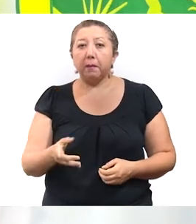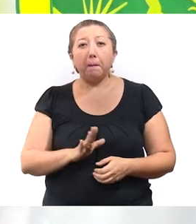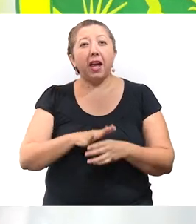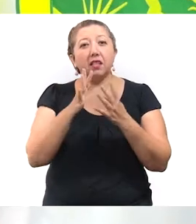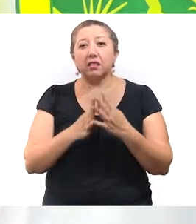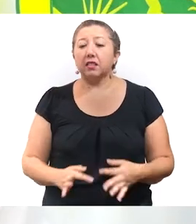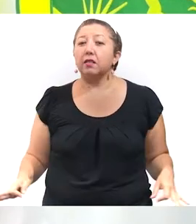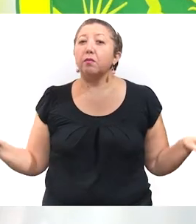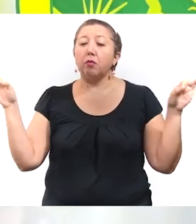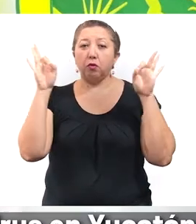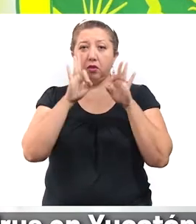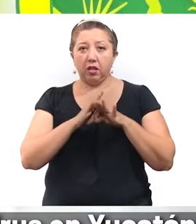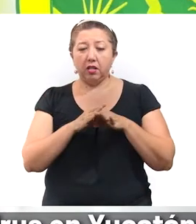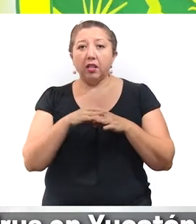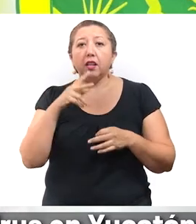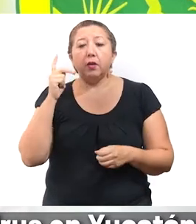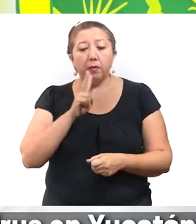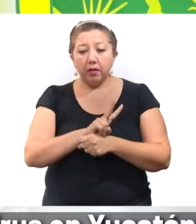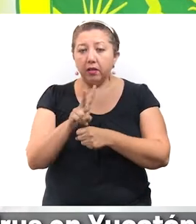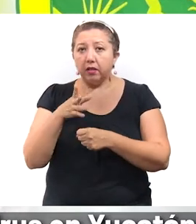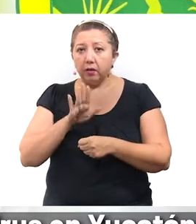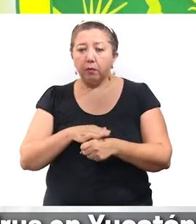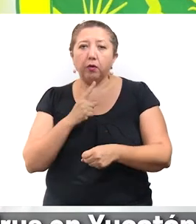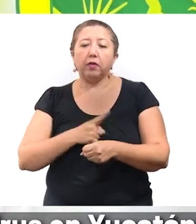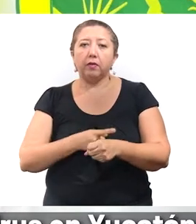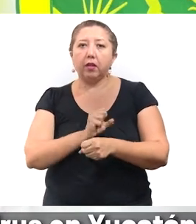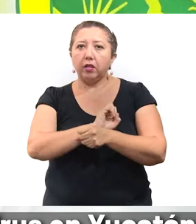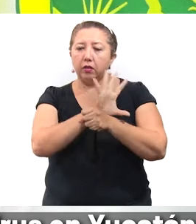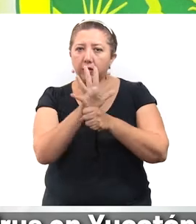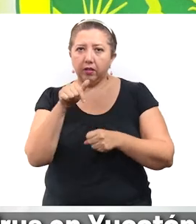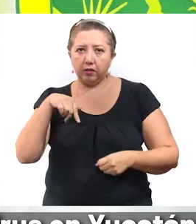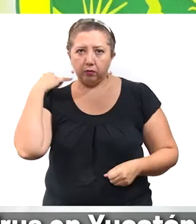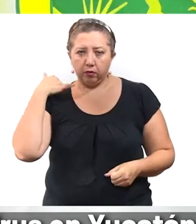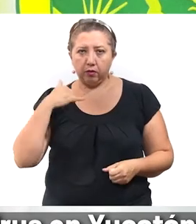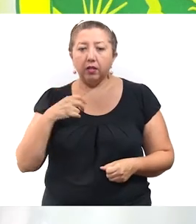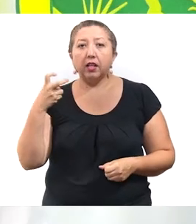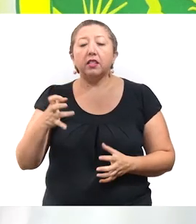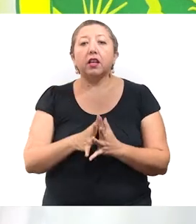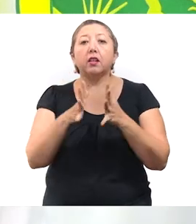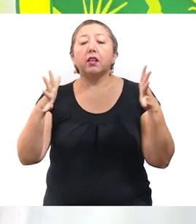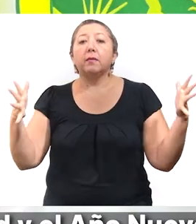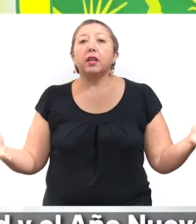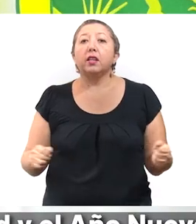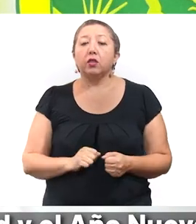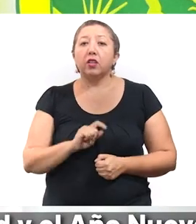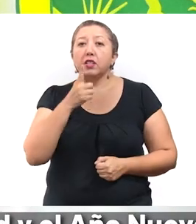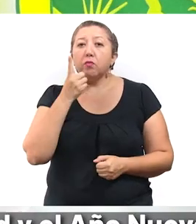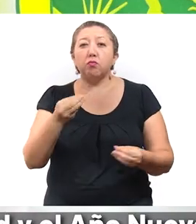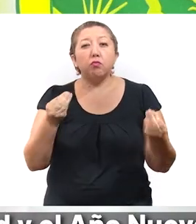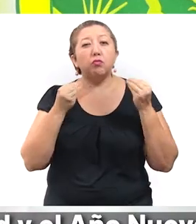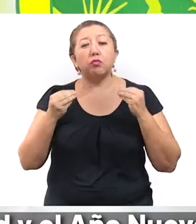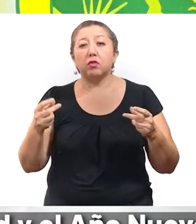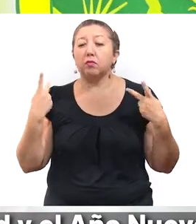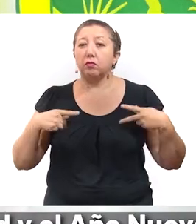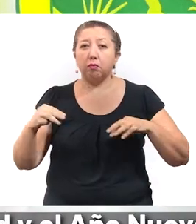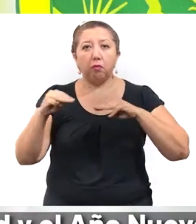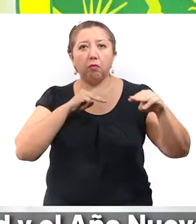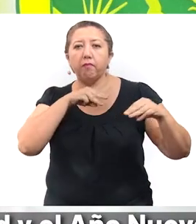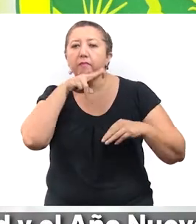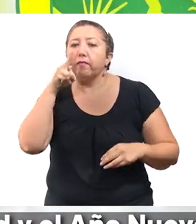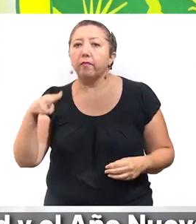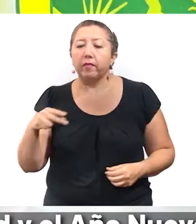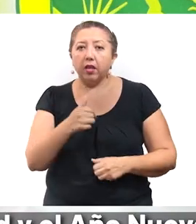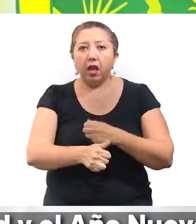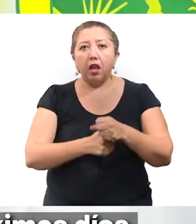el indicador más importante en nuestro monitoreo de la evolución del coronavirus en Yucatán. Este incremento es producto de la alta movilidad durante la